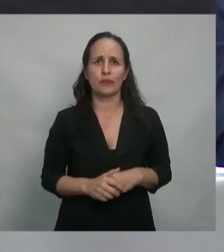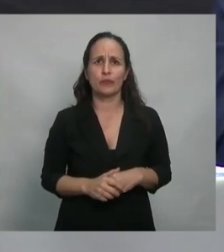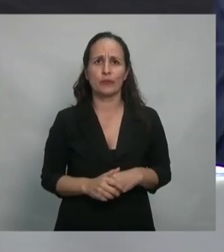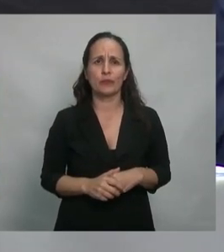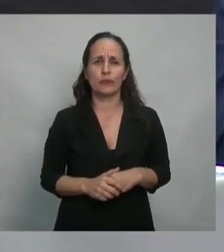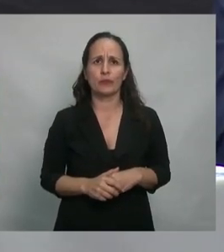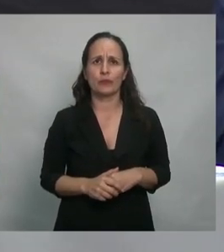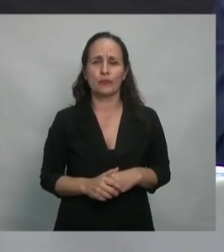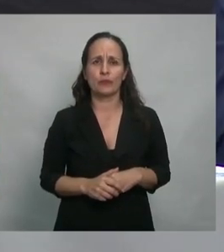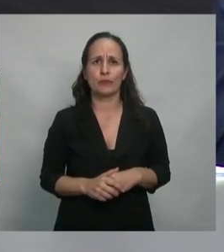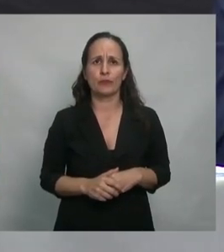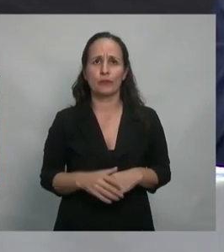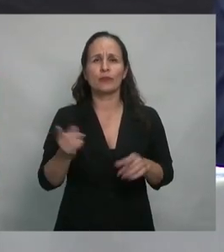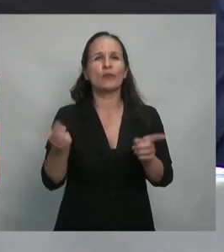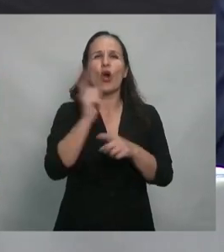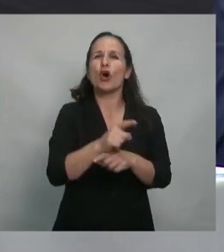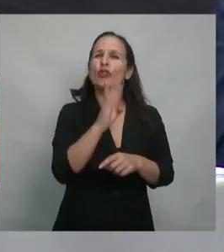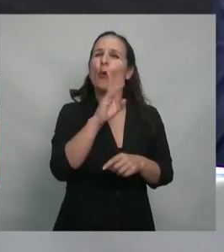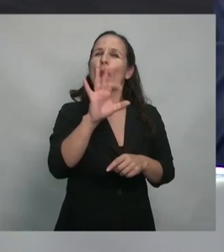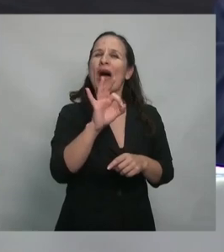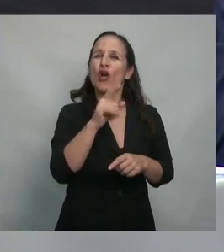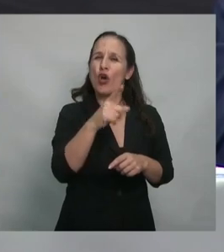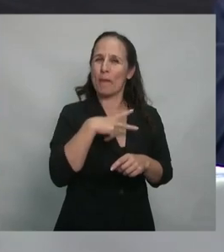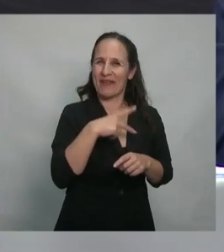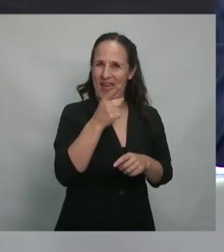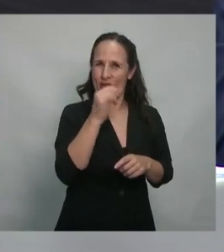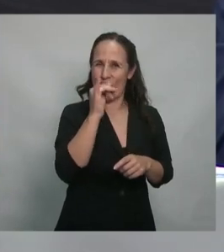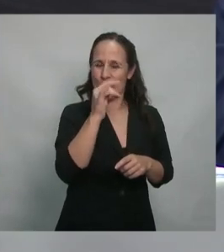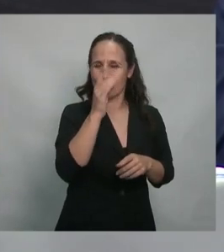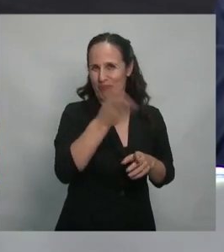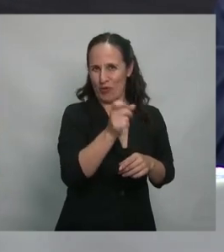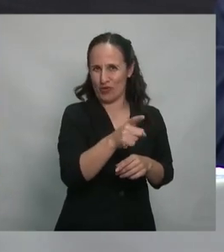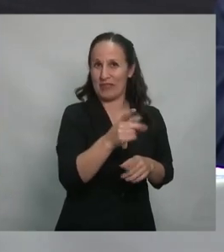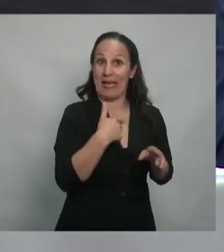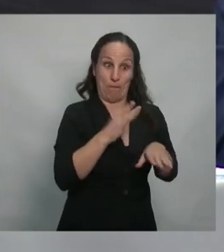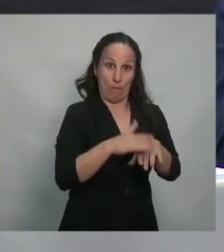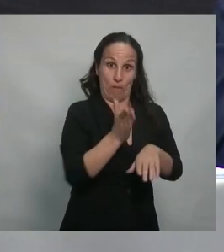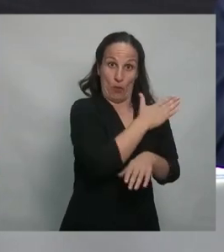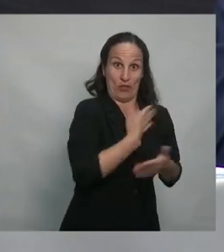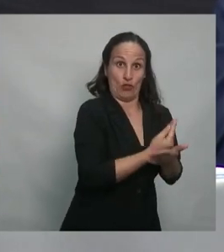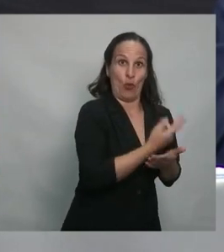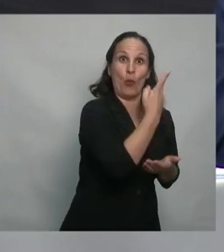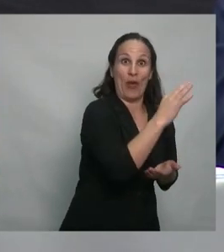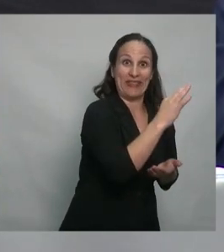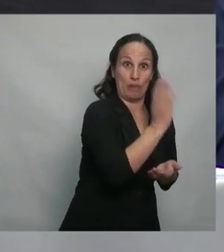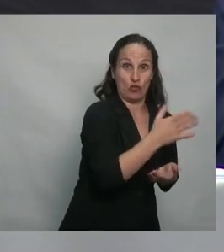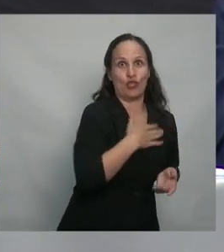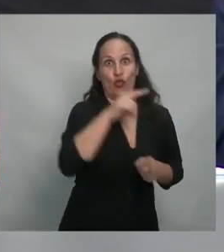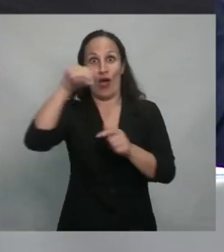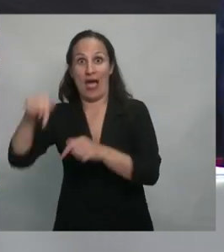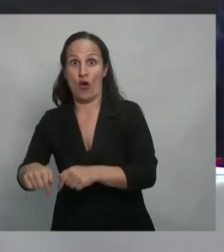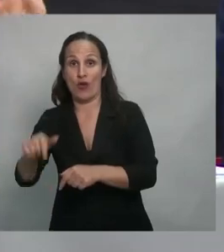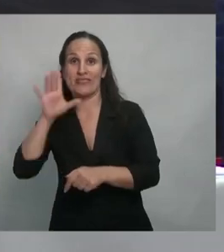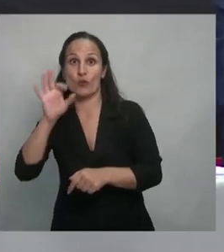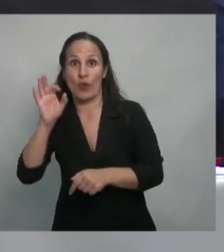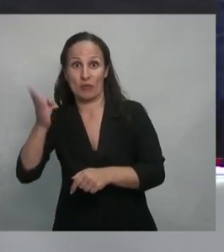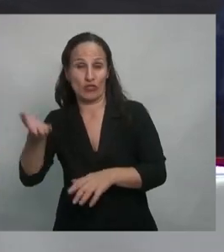La tasa BADLAR, que es la de los bancos privados, nosotros la teníamos en el 20% y llegó ahora al 50%.